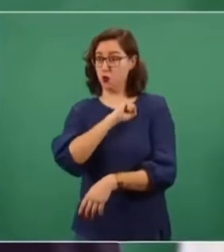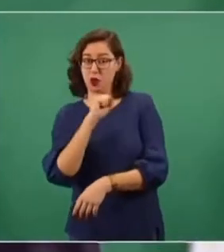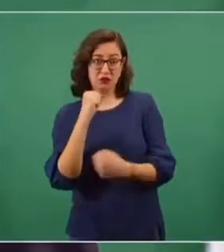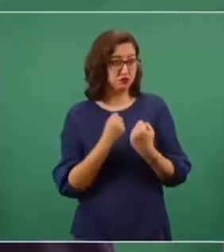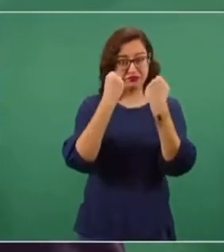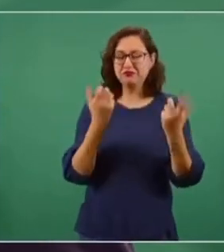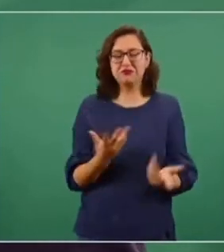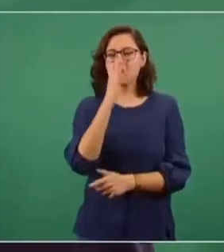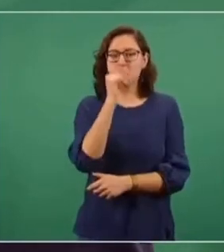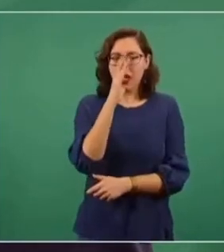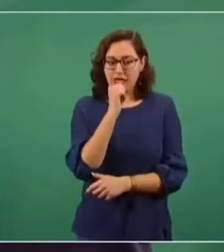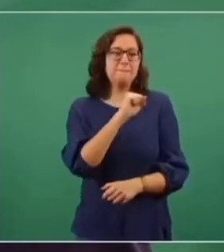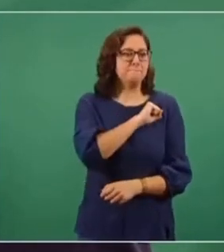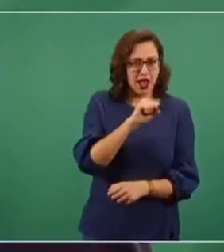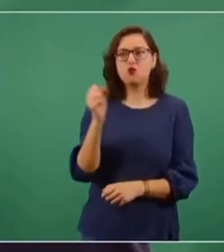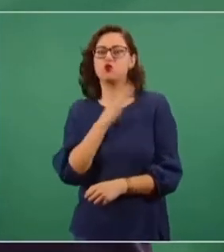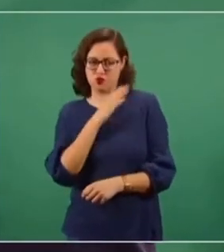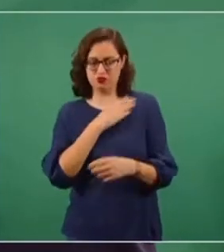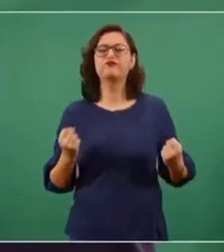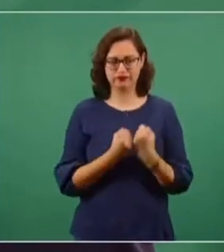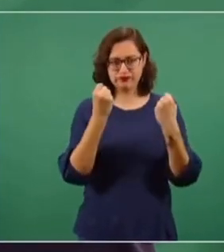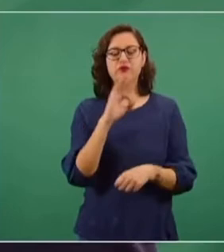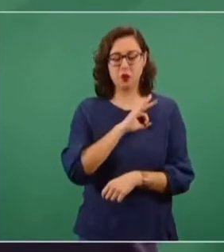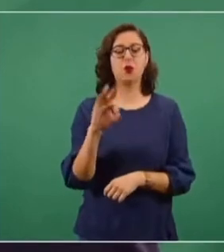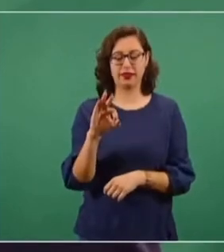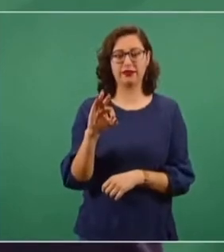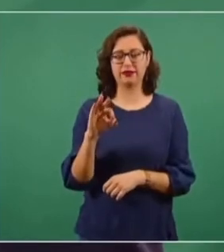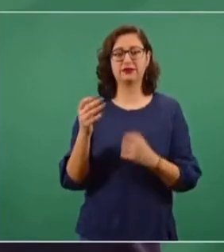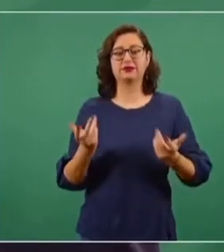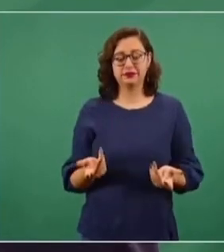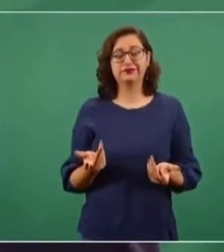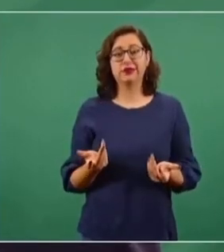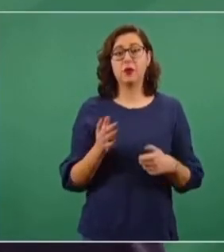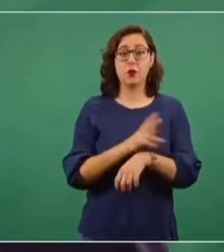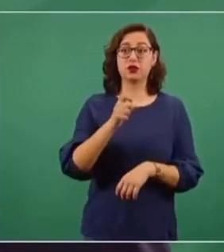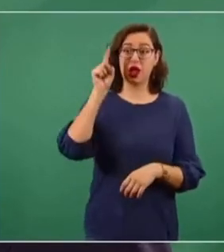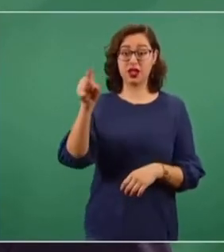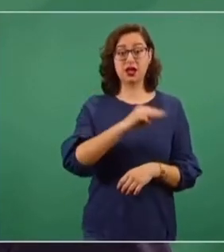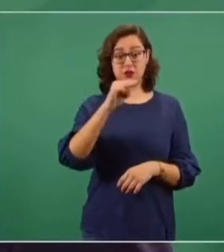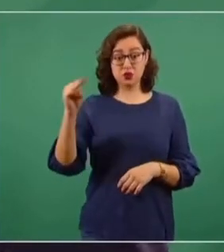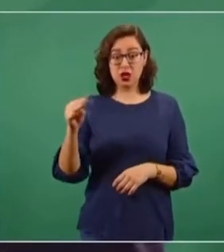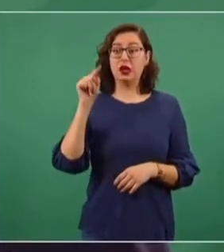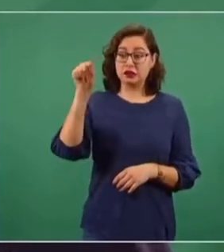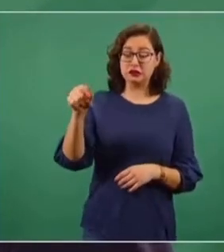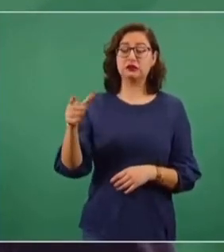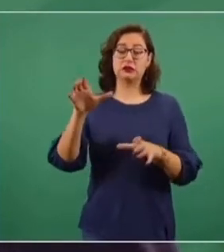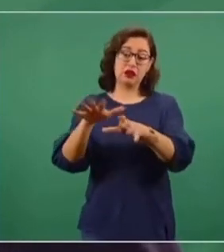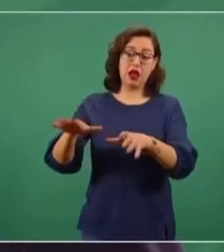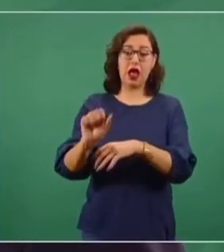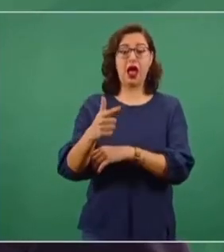El mal hay que enfrentarlo haciendo el bien. Por eso, en el caso de Michoacán, en Aguilillas,